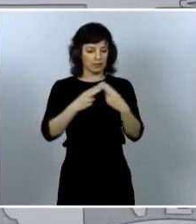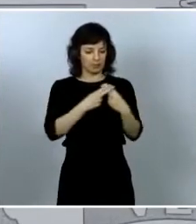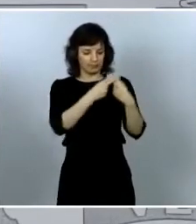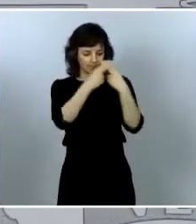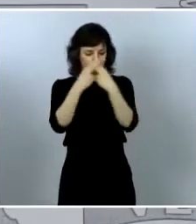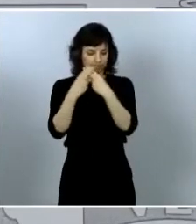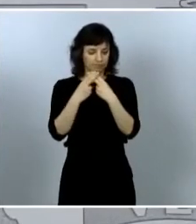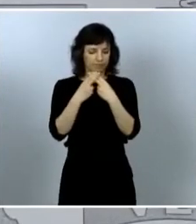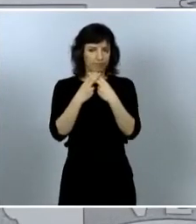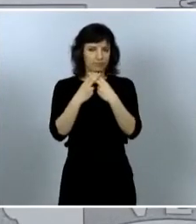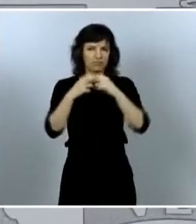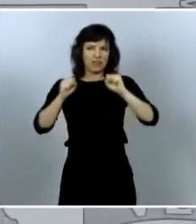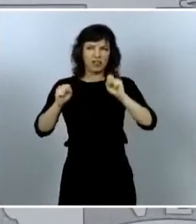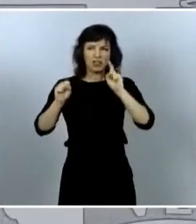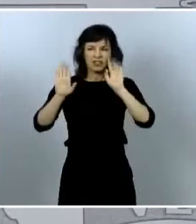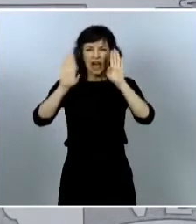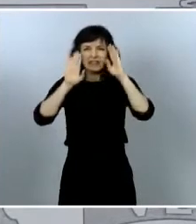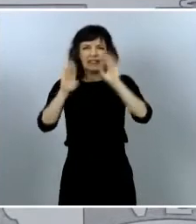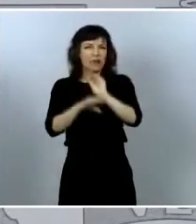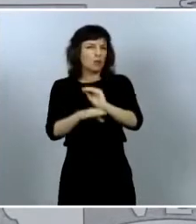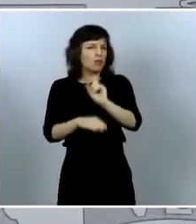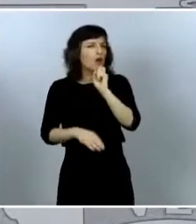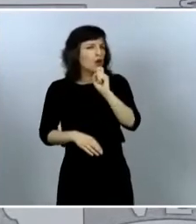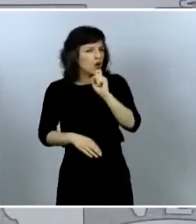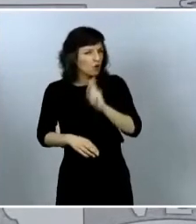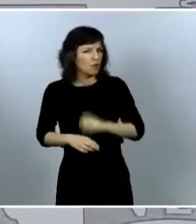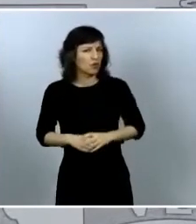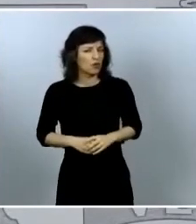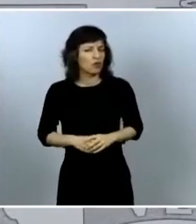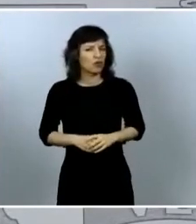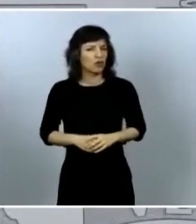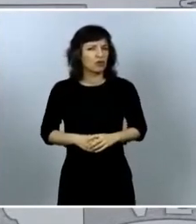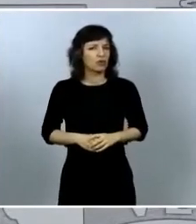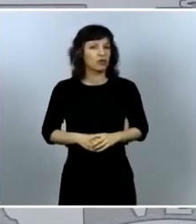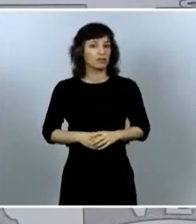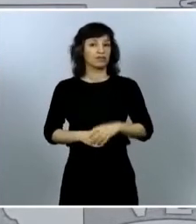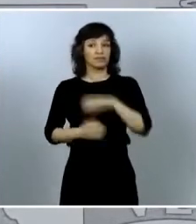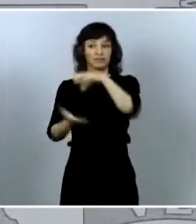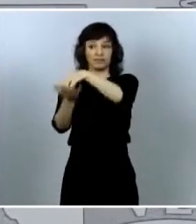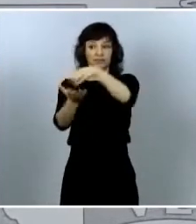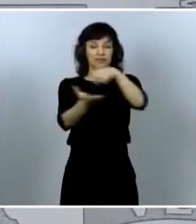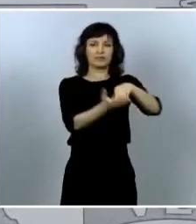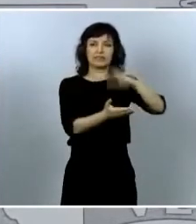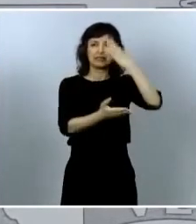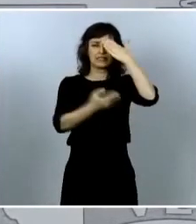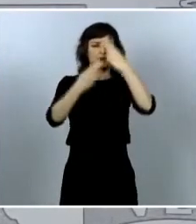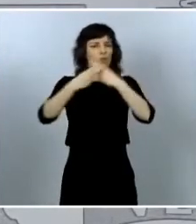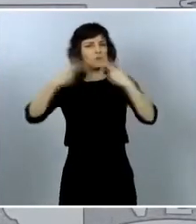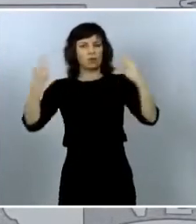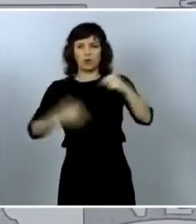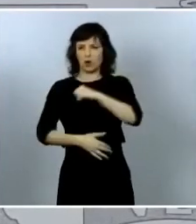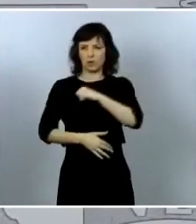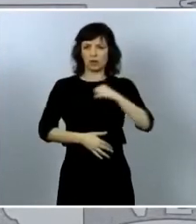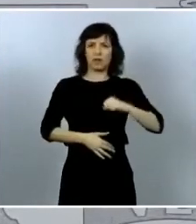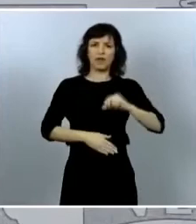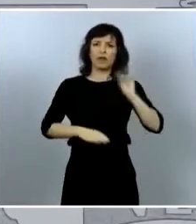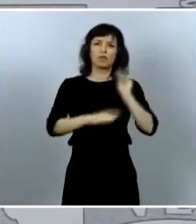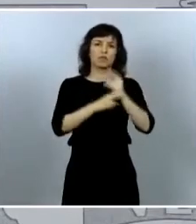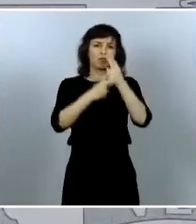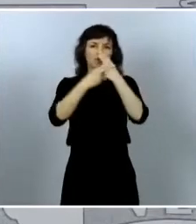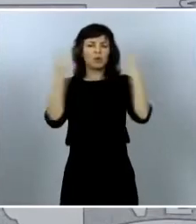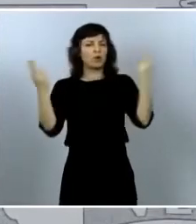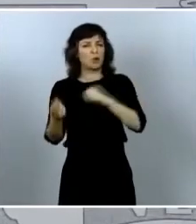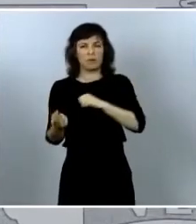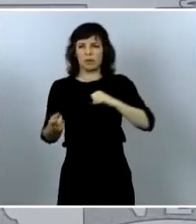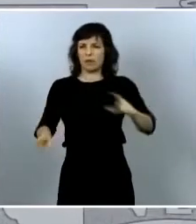nuestros mayores en establecimientos de titularidad pública o privada sostenidos o no con fondos públicos y se impone